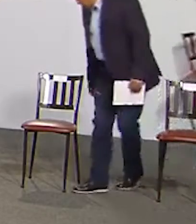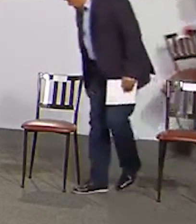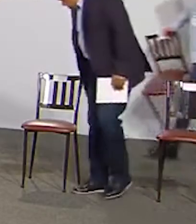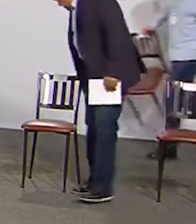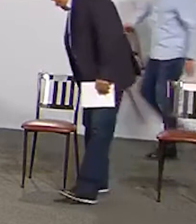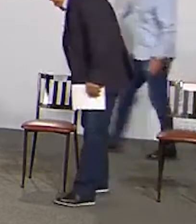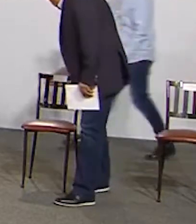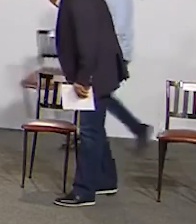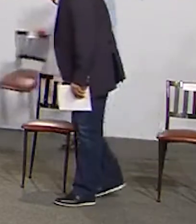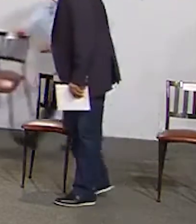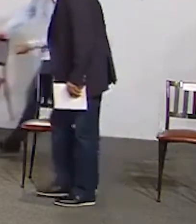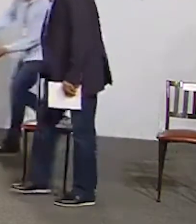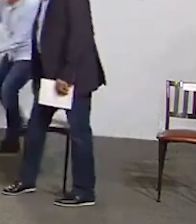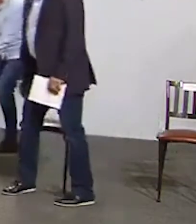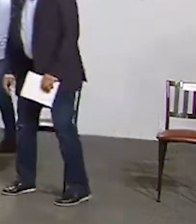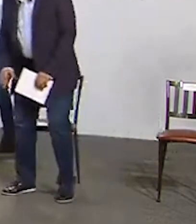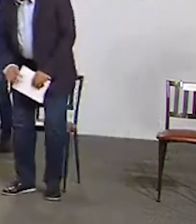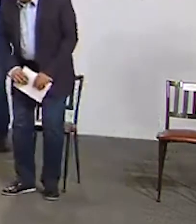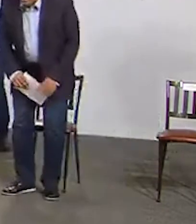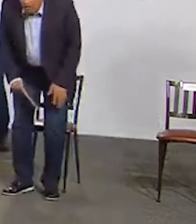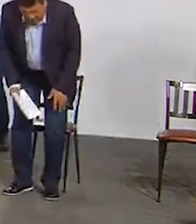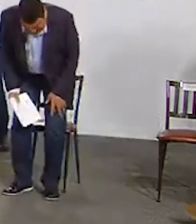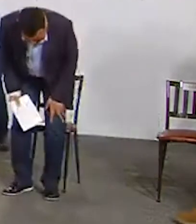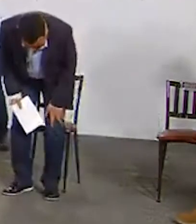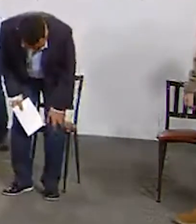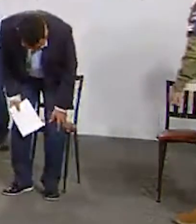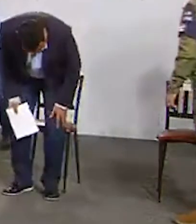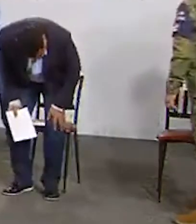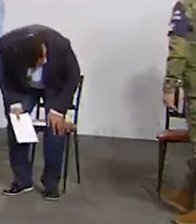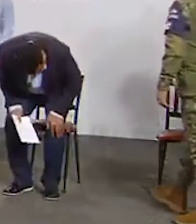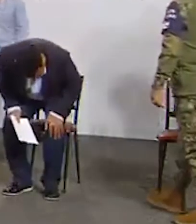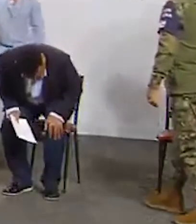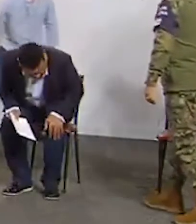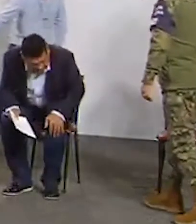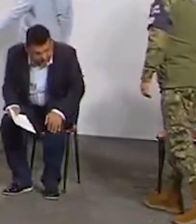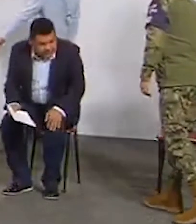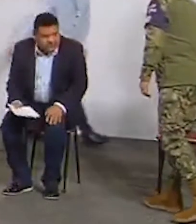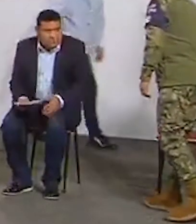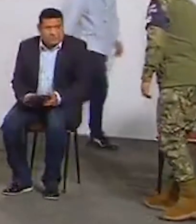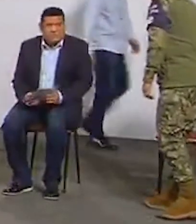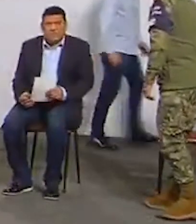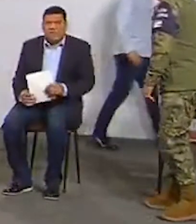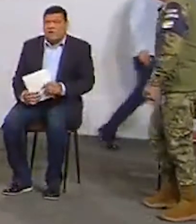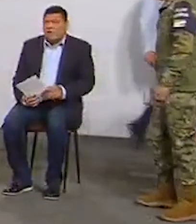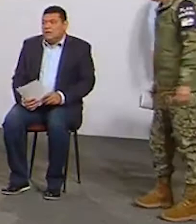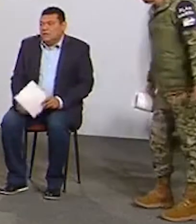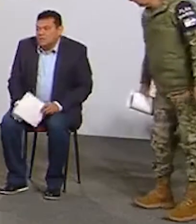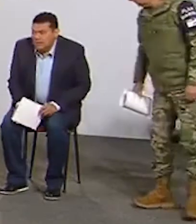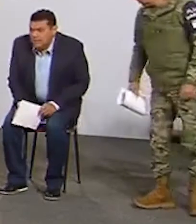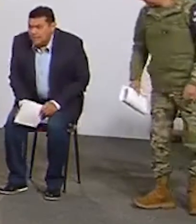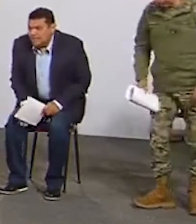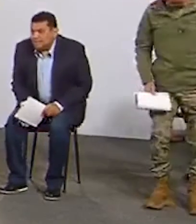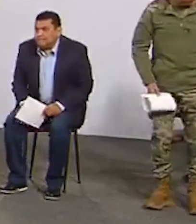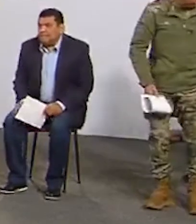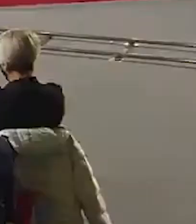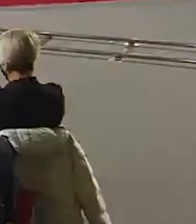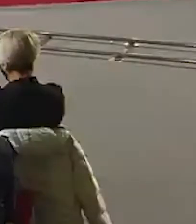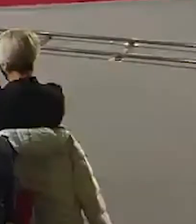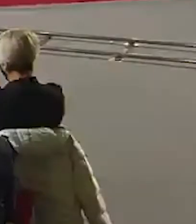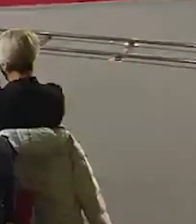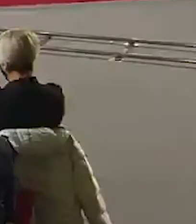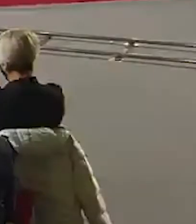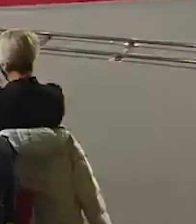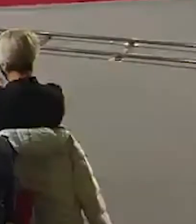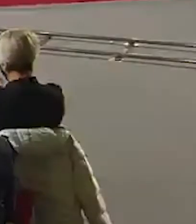Hoy vamos a informar sobre todas las acciones que se